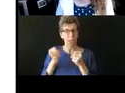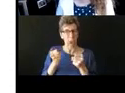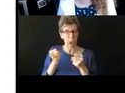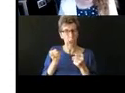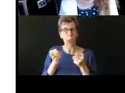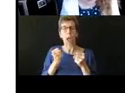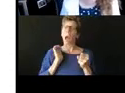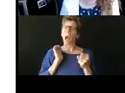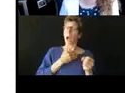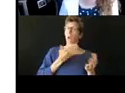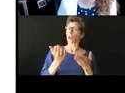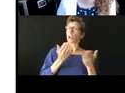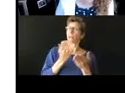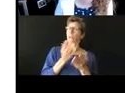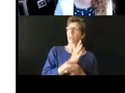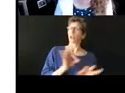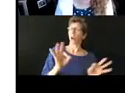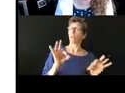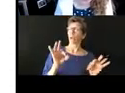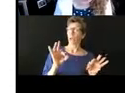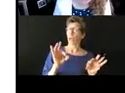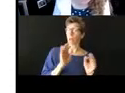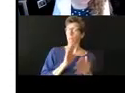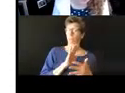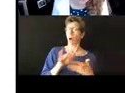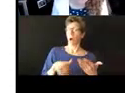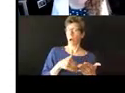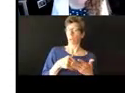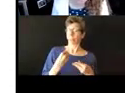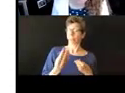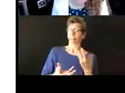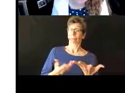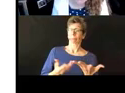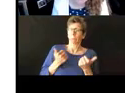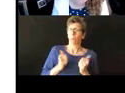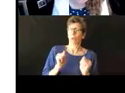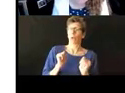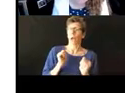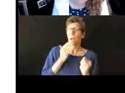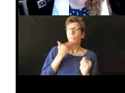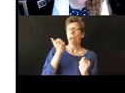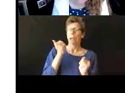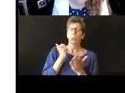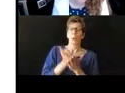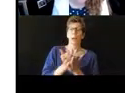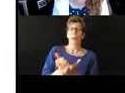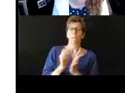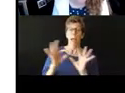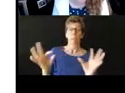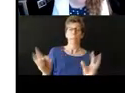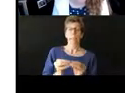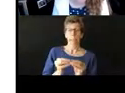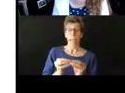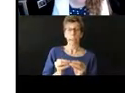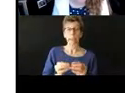Justice Project y Team Child tratamos de hacer todo lo posible por las familias así que